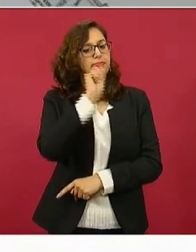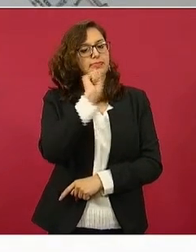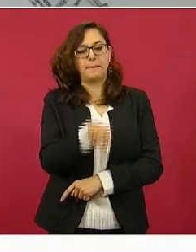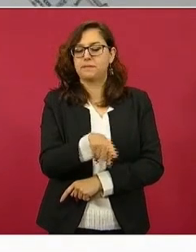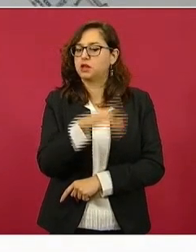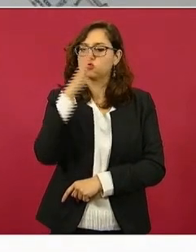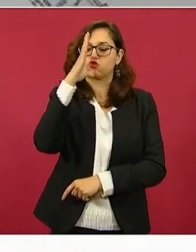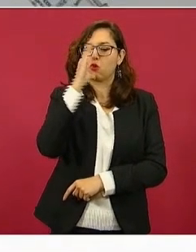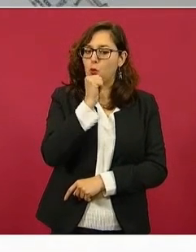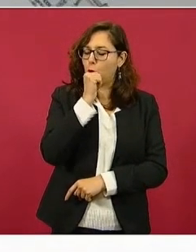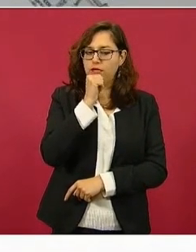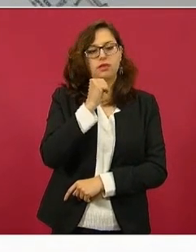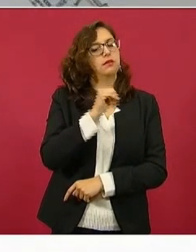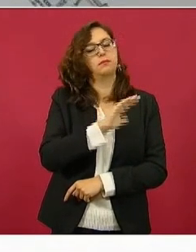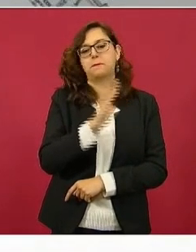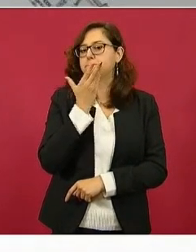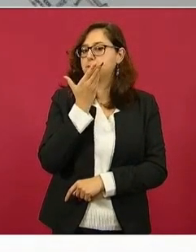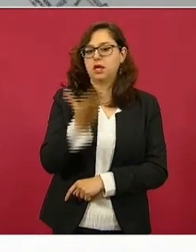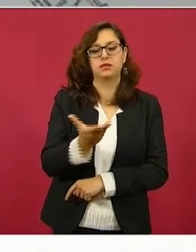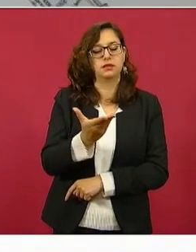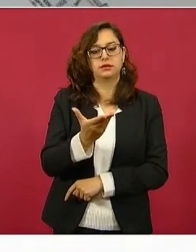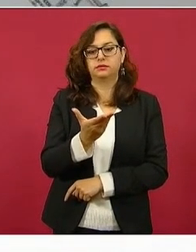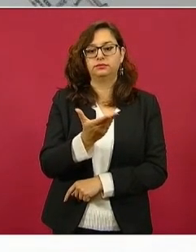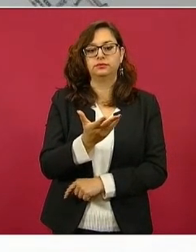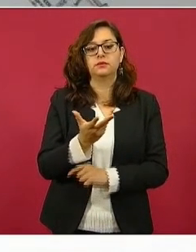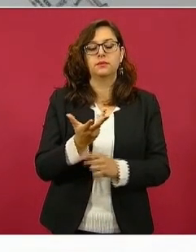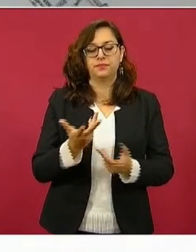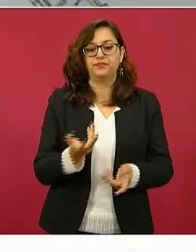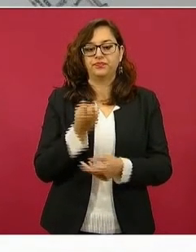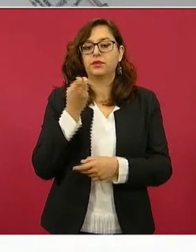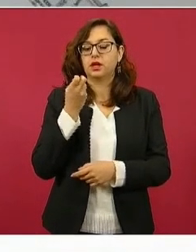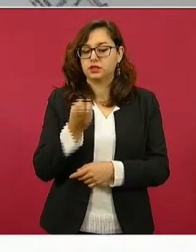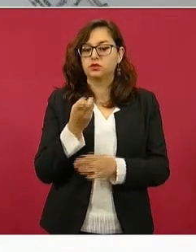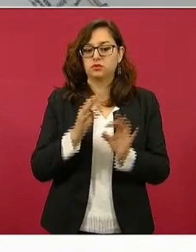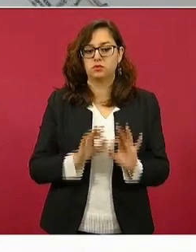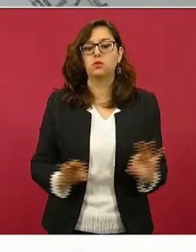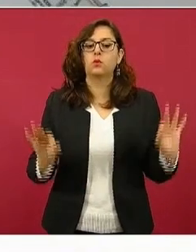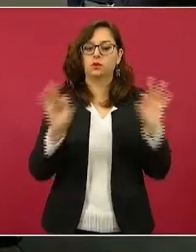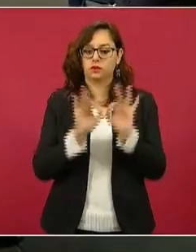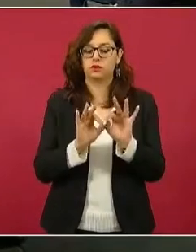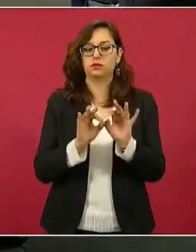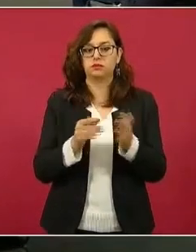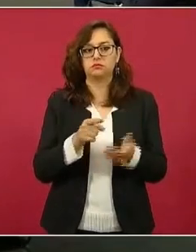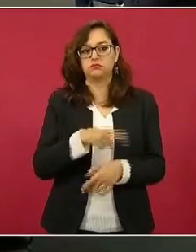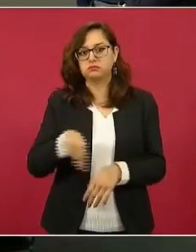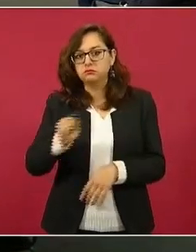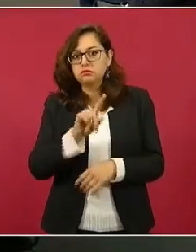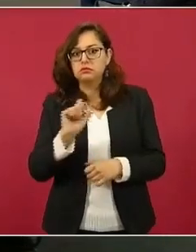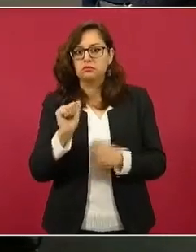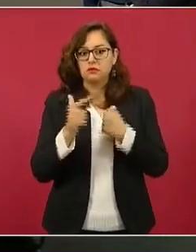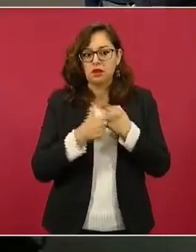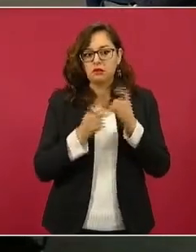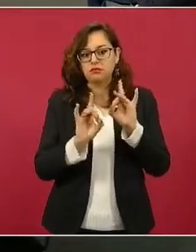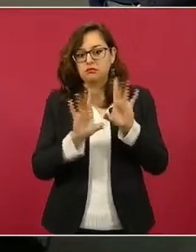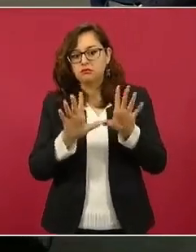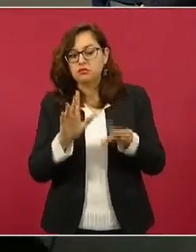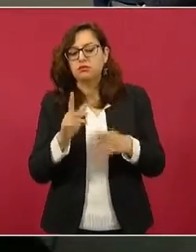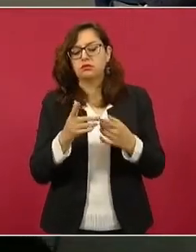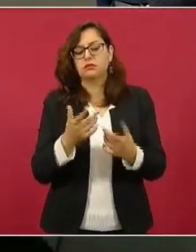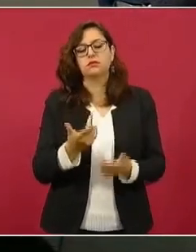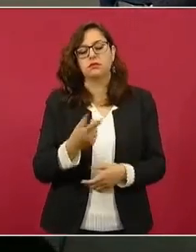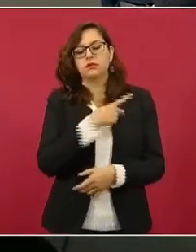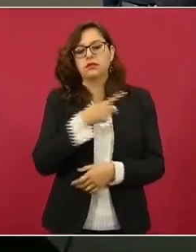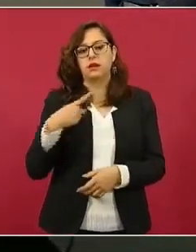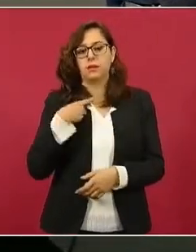mencionando que queremos destacar, el respetar